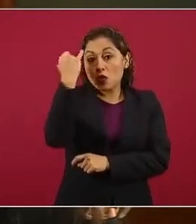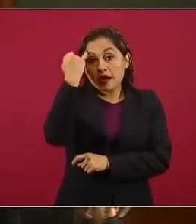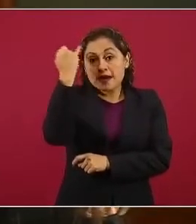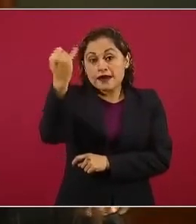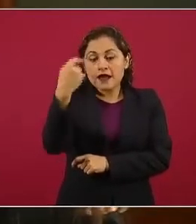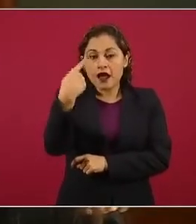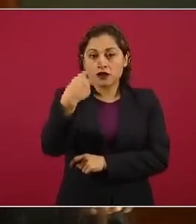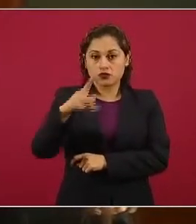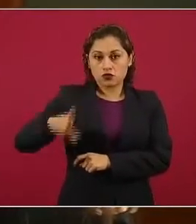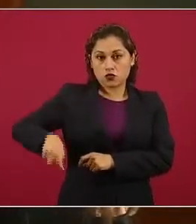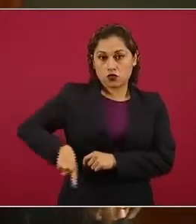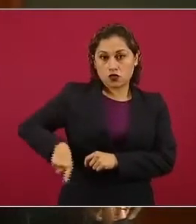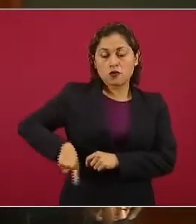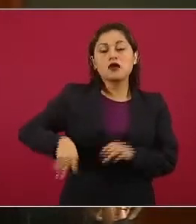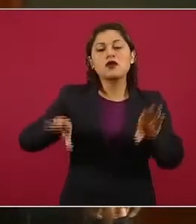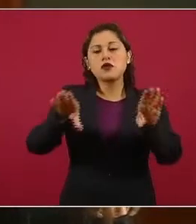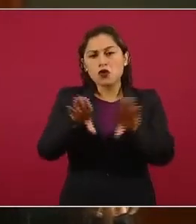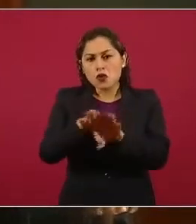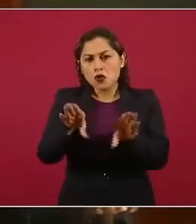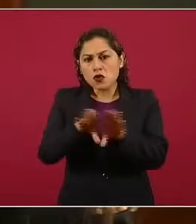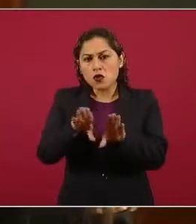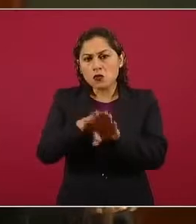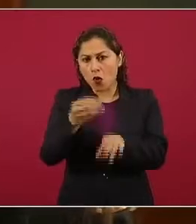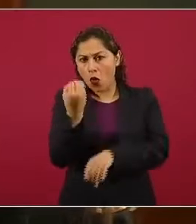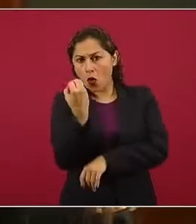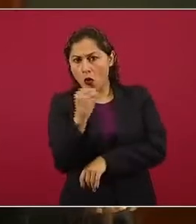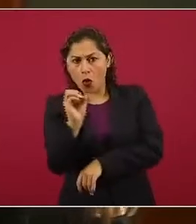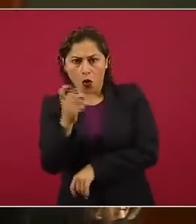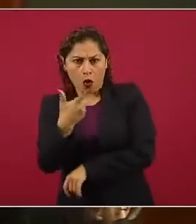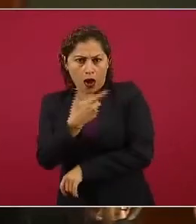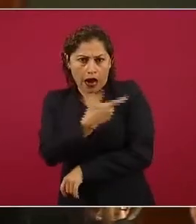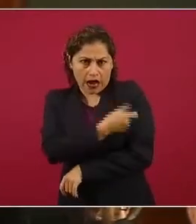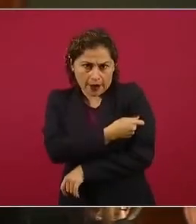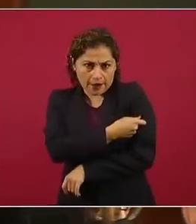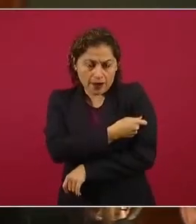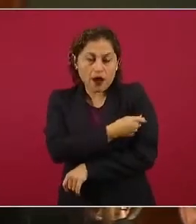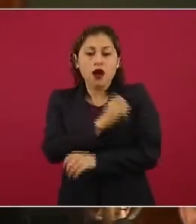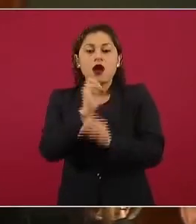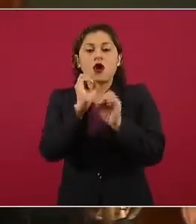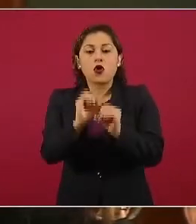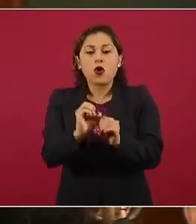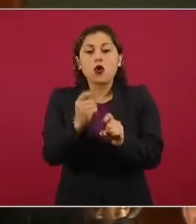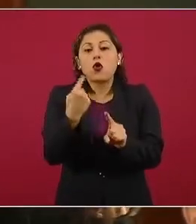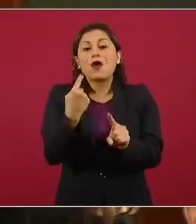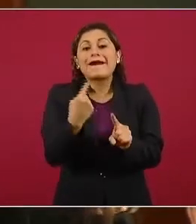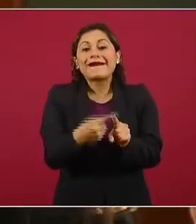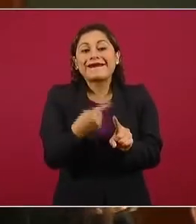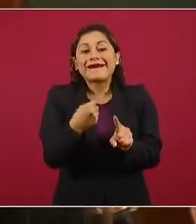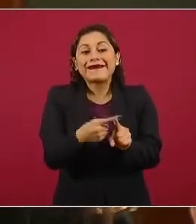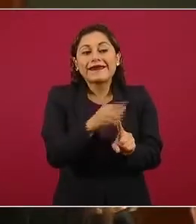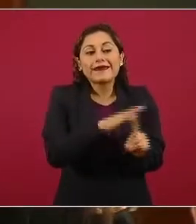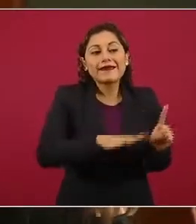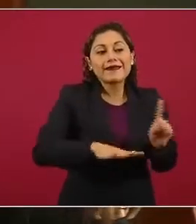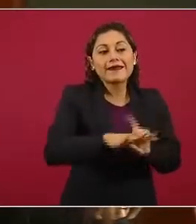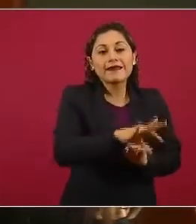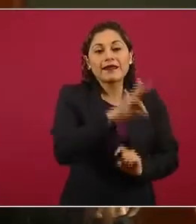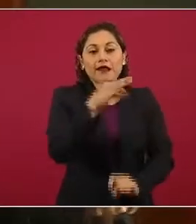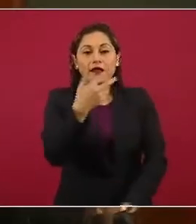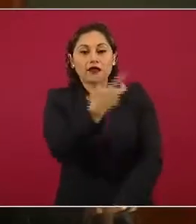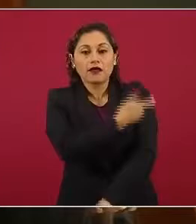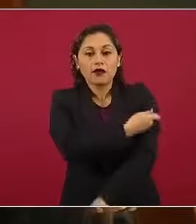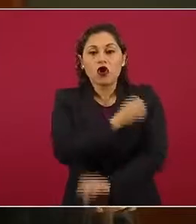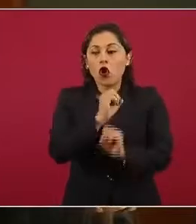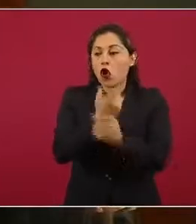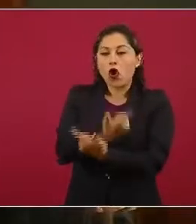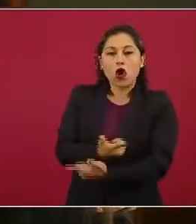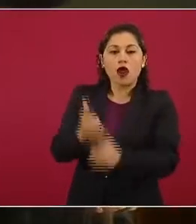estas vacunas de manera obligatoria o va a ser a quienes o quien quiera aplicársela, una. Y dos,